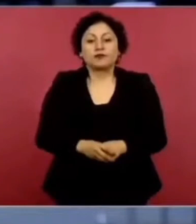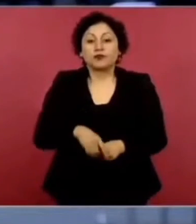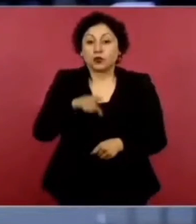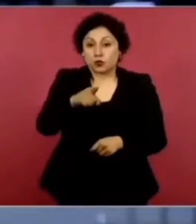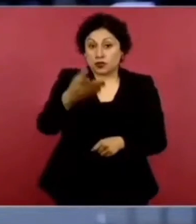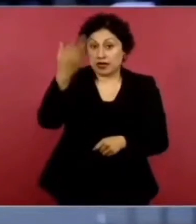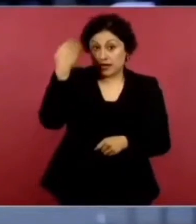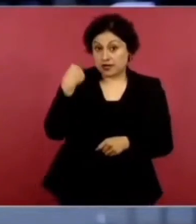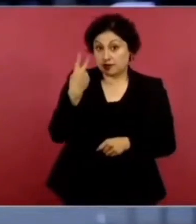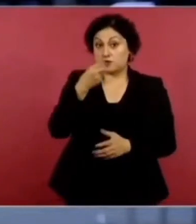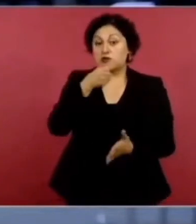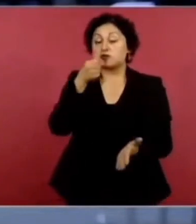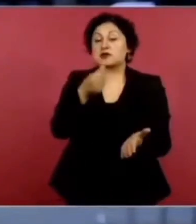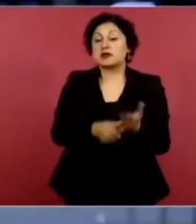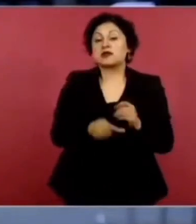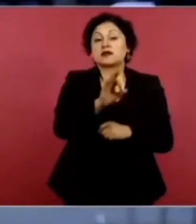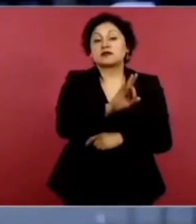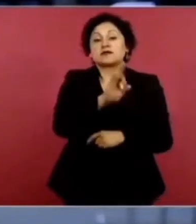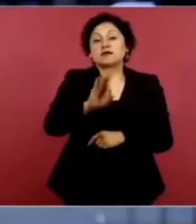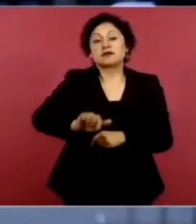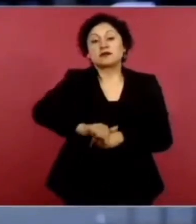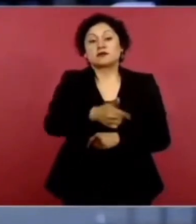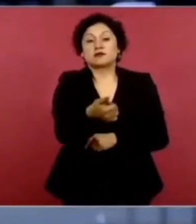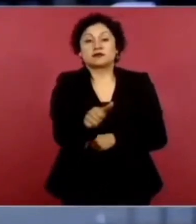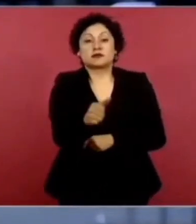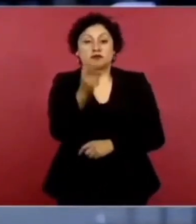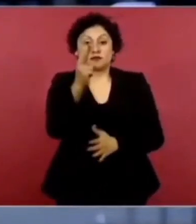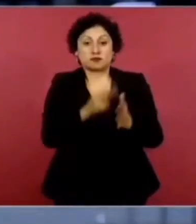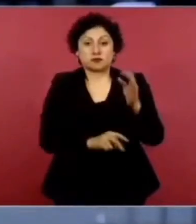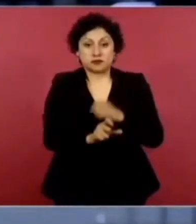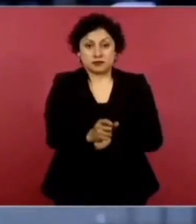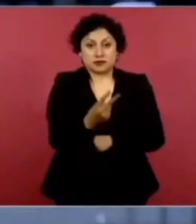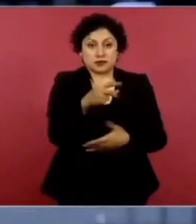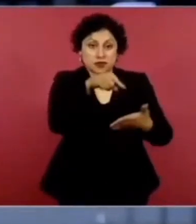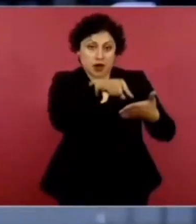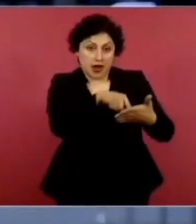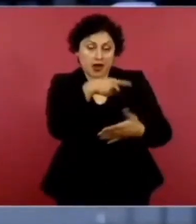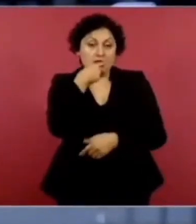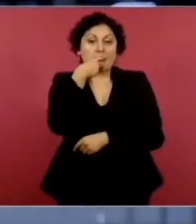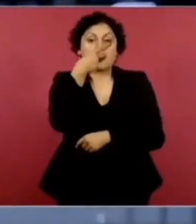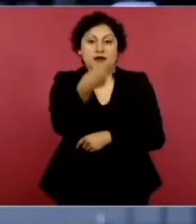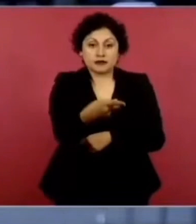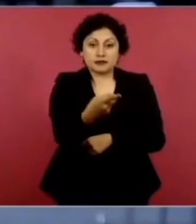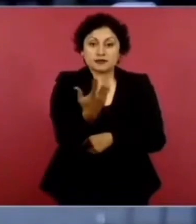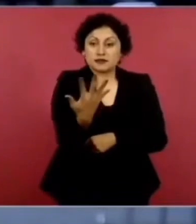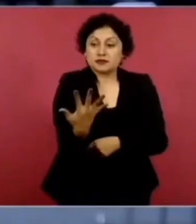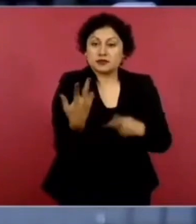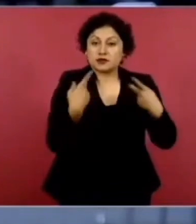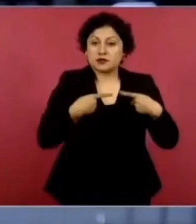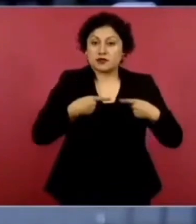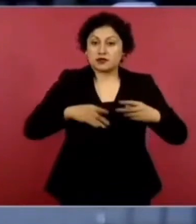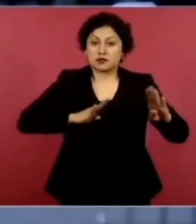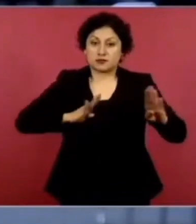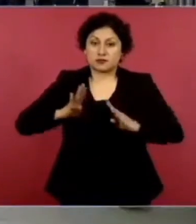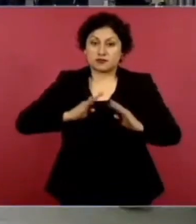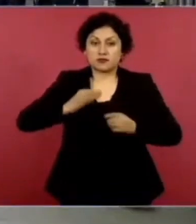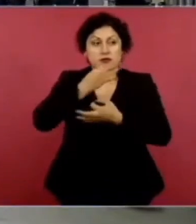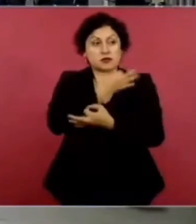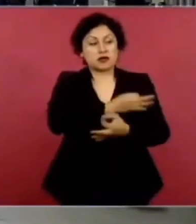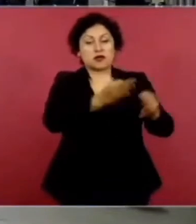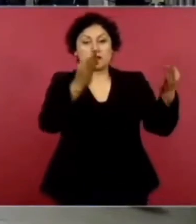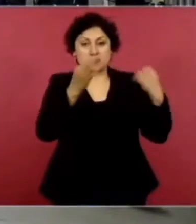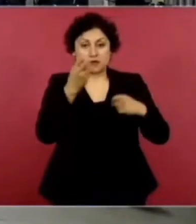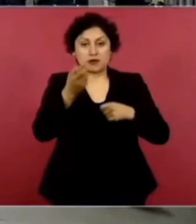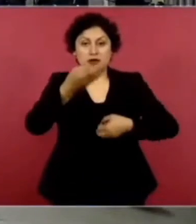del 12 de agosto del 22, que habla sobre cinco militares, que informa que va a llevarse a cabo un procedimiento contra cinco